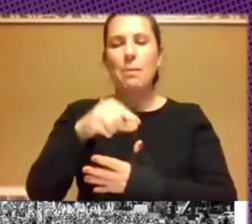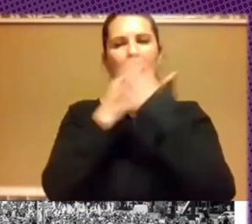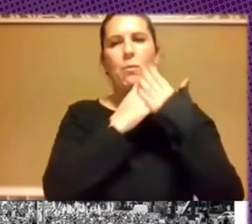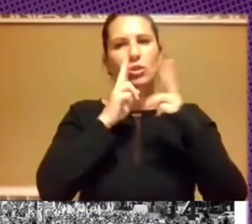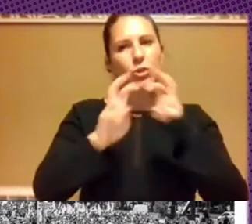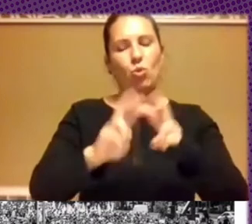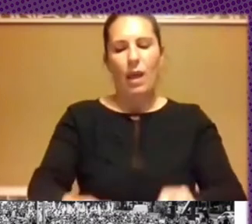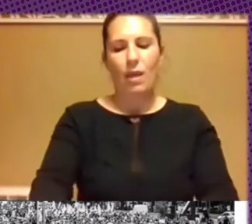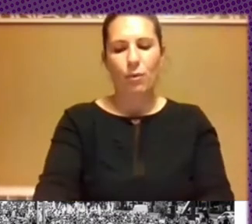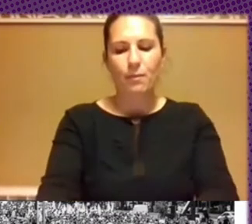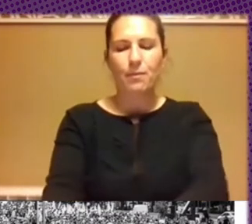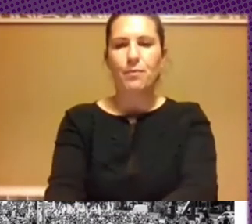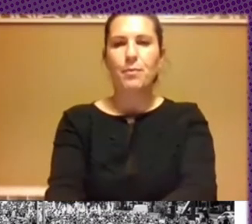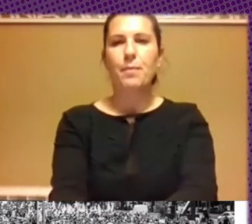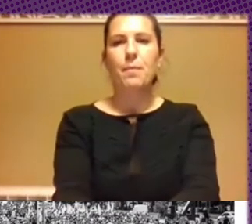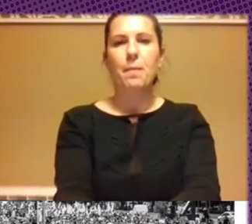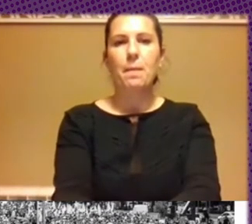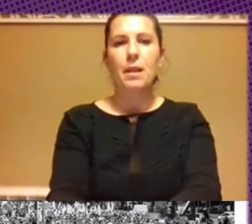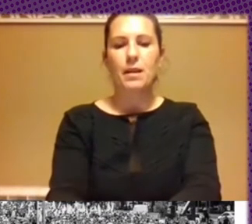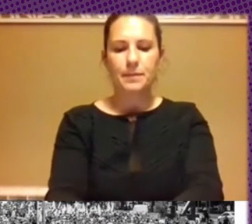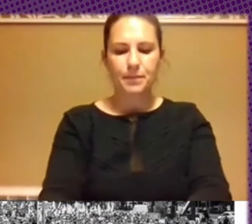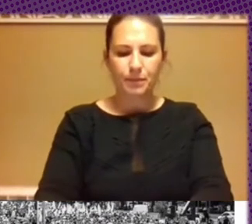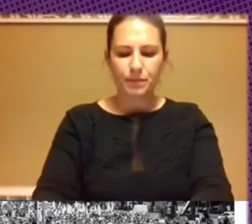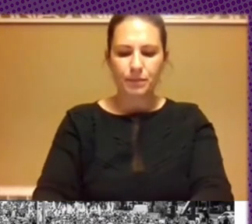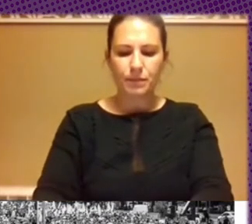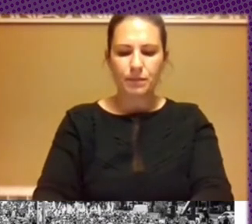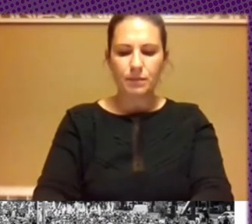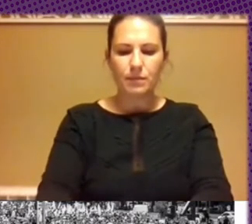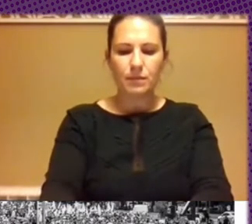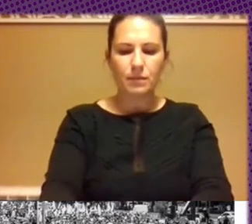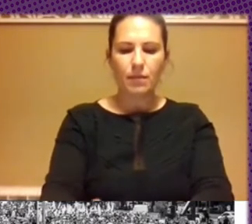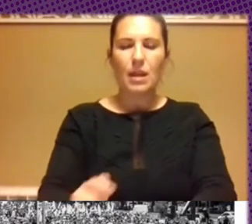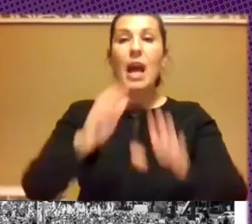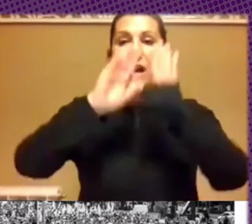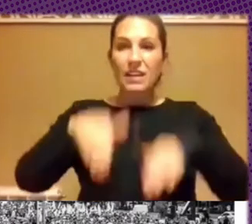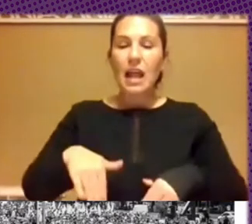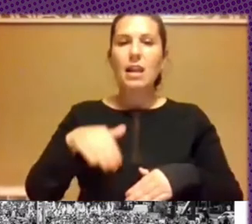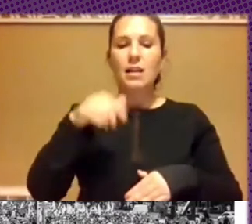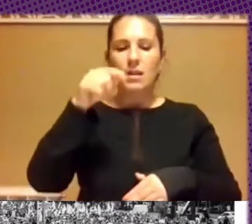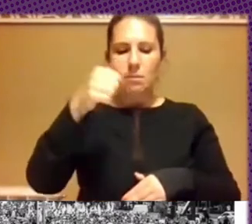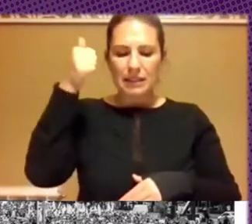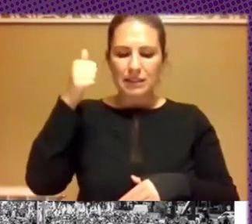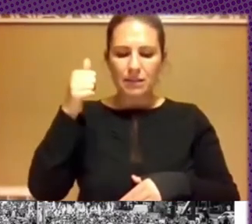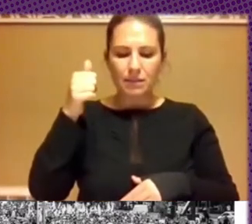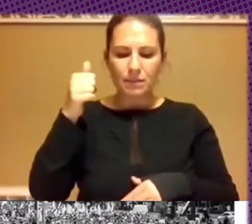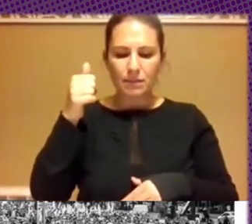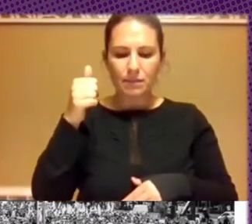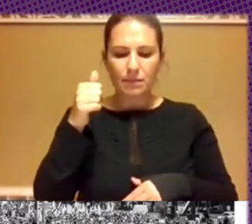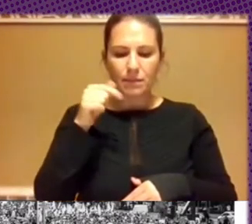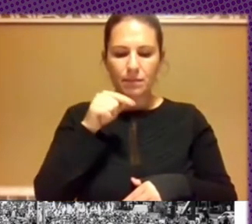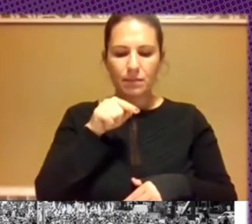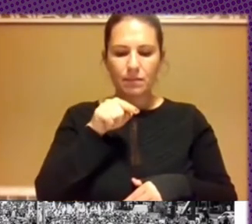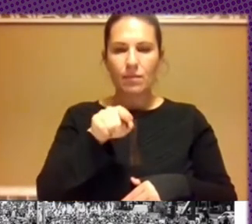el último corte de análisis es la disputa de narrativas. Creemos que sí hay un intento